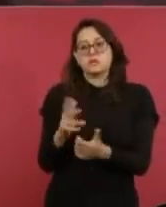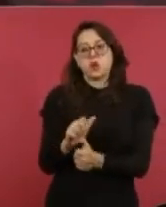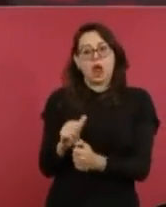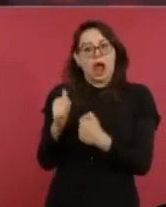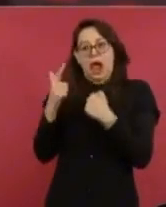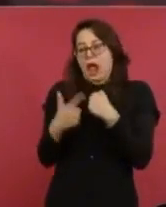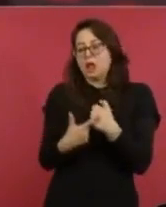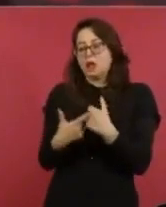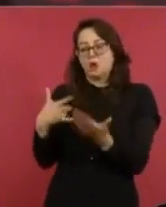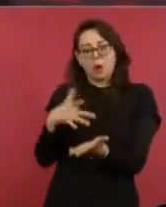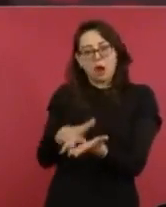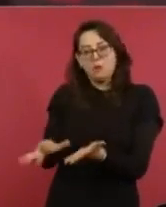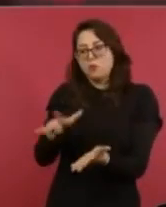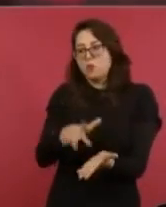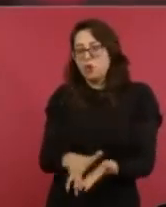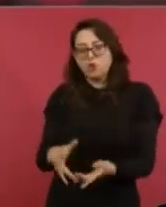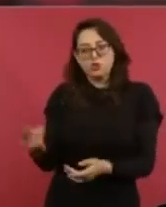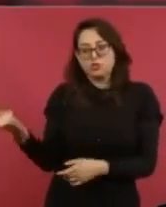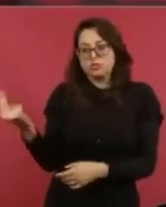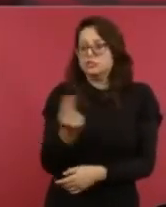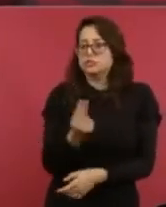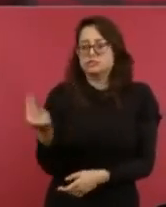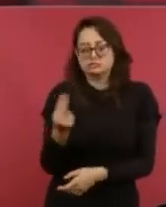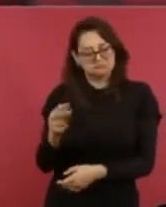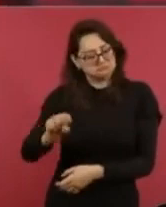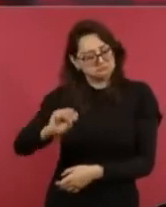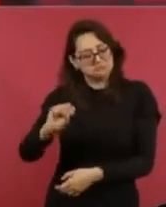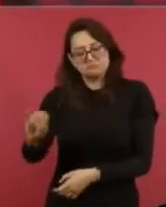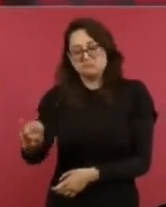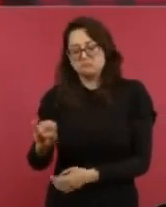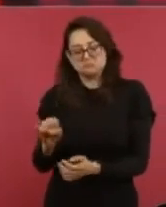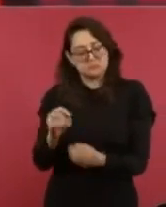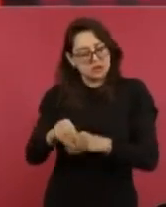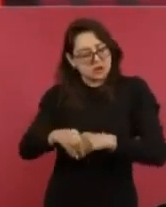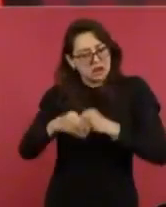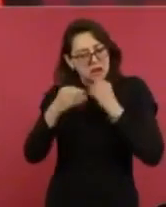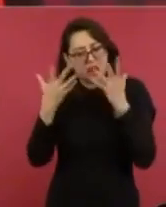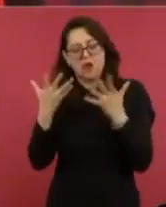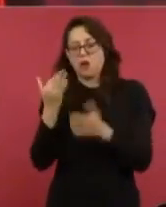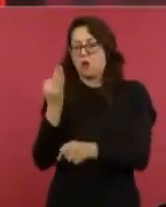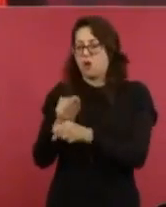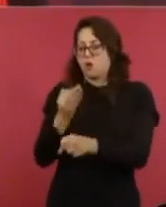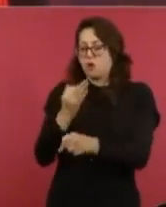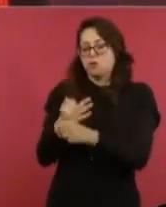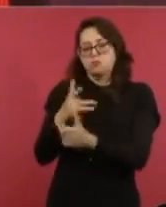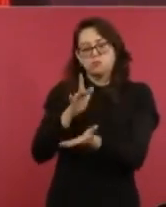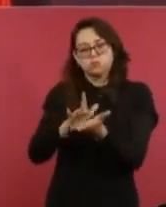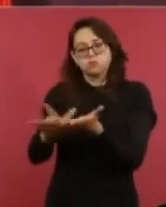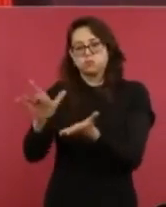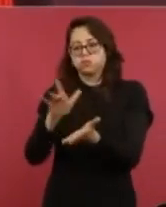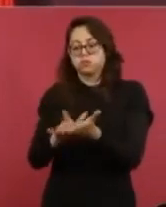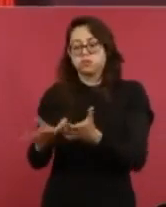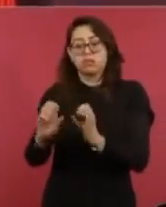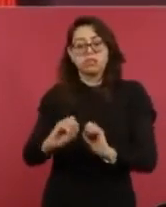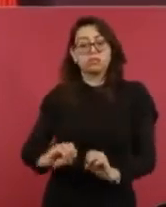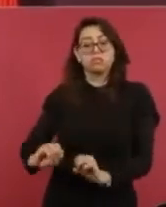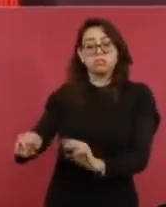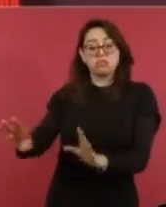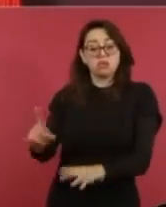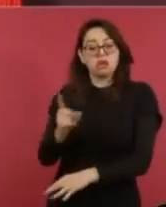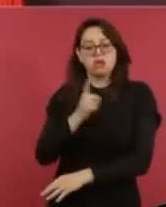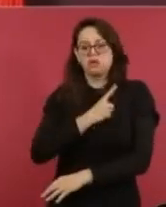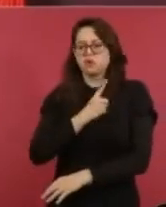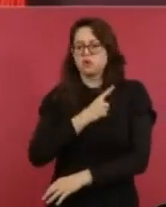todo nuestro respaldo, todo nuestro apoyo en estos momentos tan difíciles, decirles que no están solos